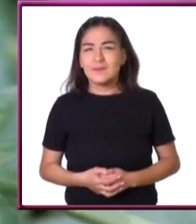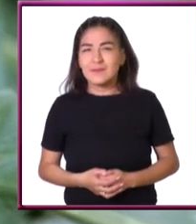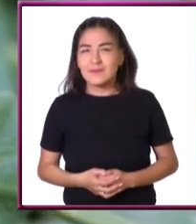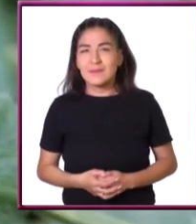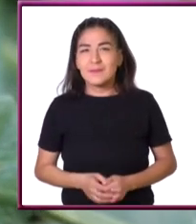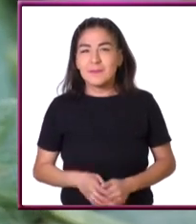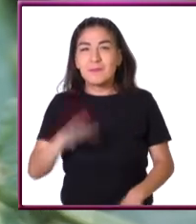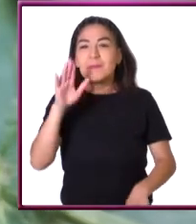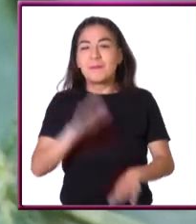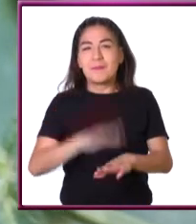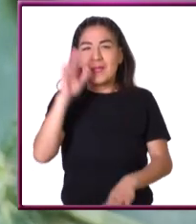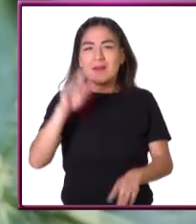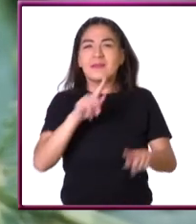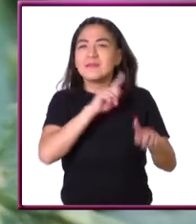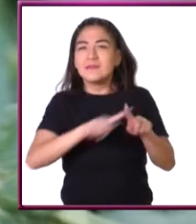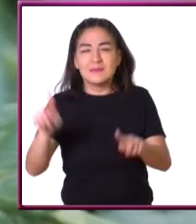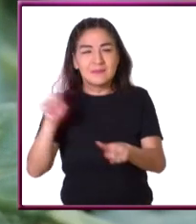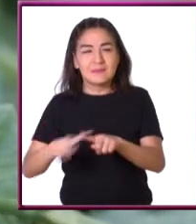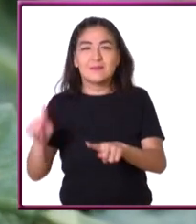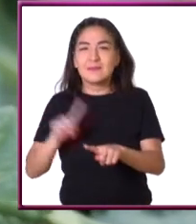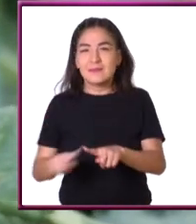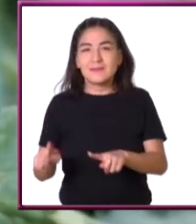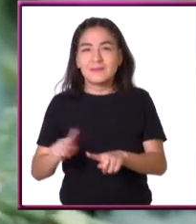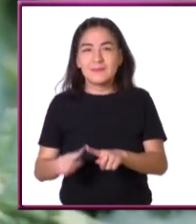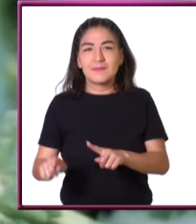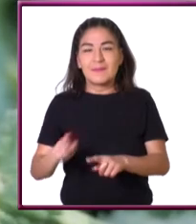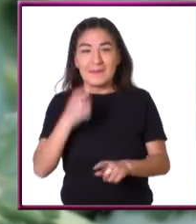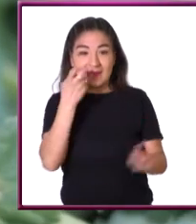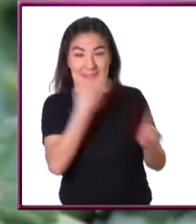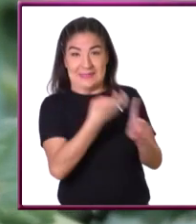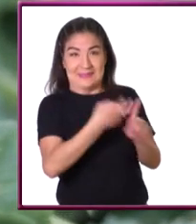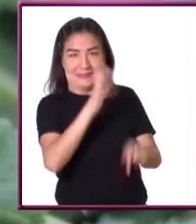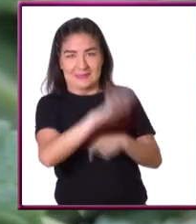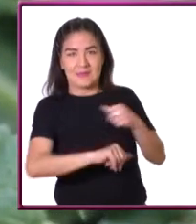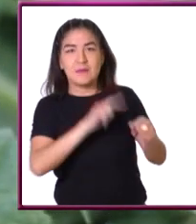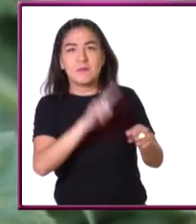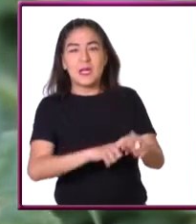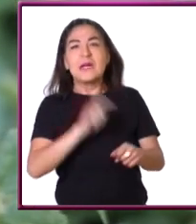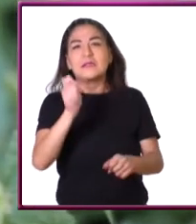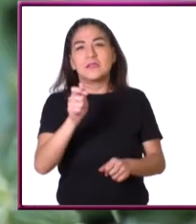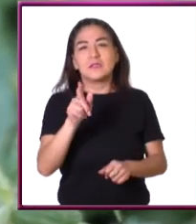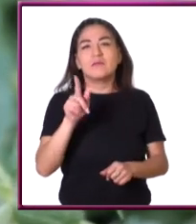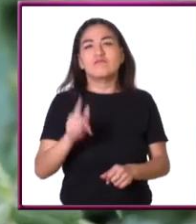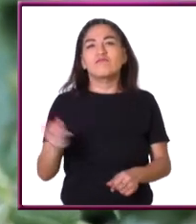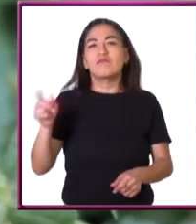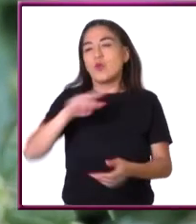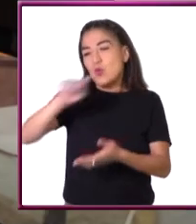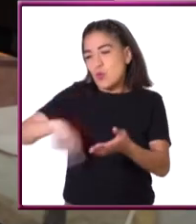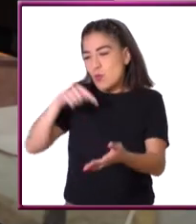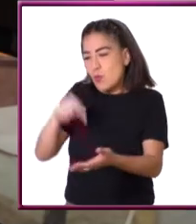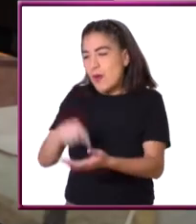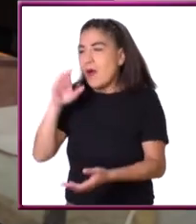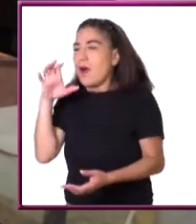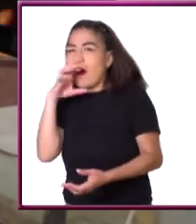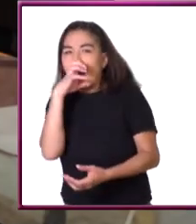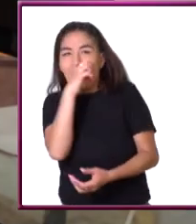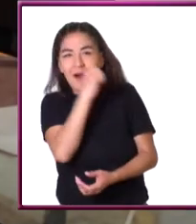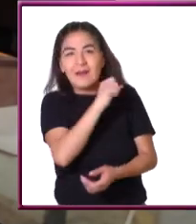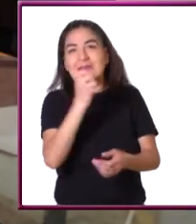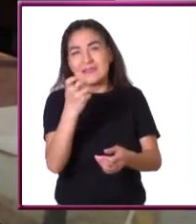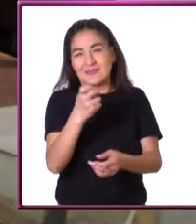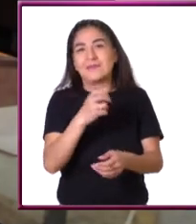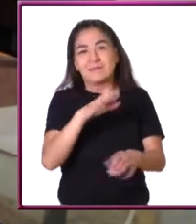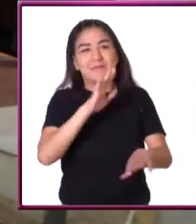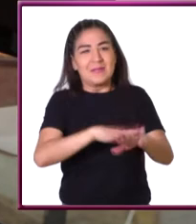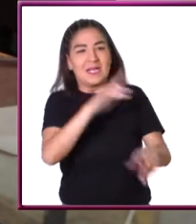donde hay una mayor diversidad de estos organismos es en los trópicos, como la gran